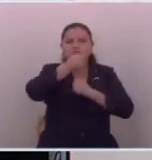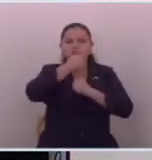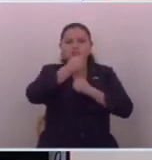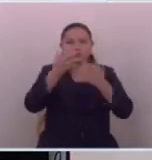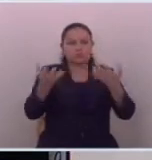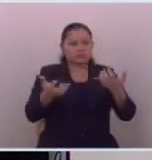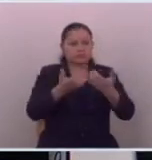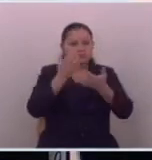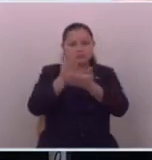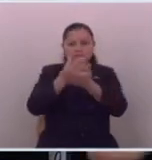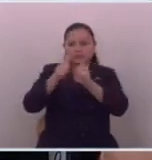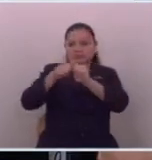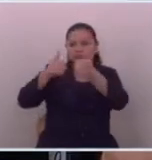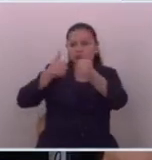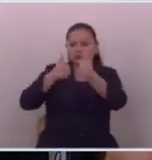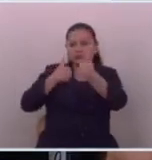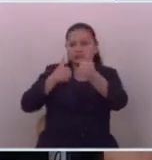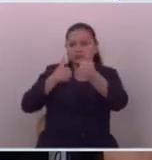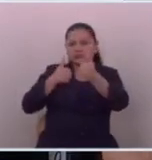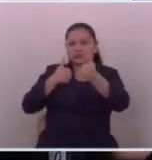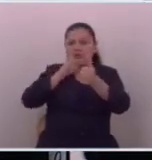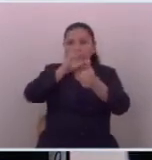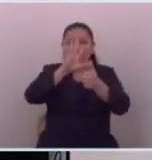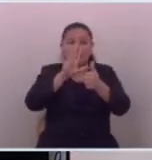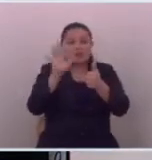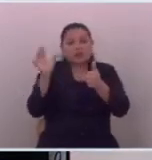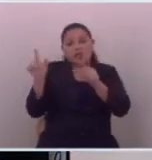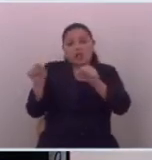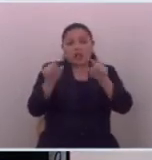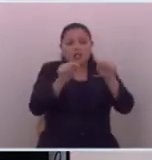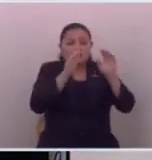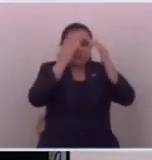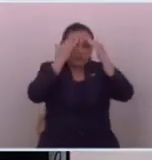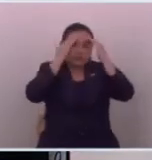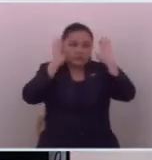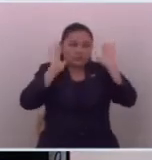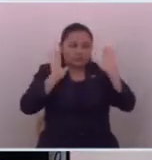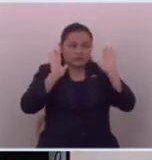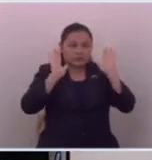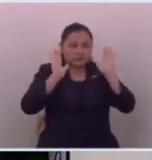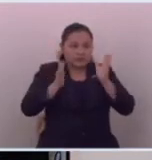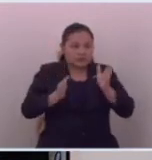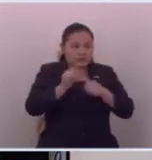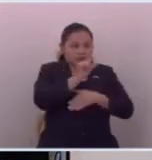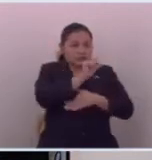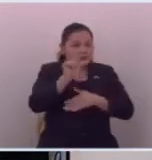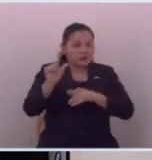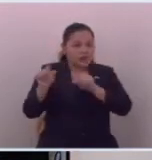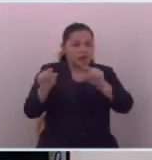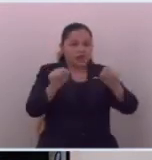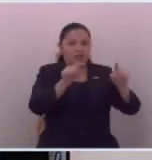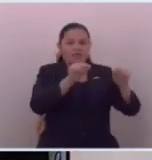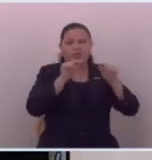ninguna investigación atrás dicen que dijeron que a lo mejor son chambres institucionalizados